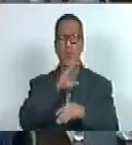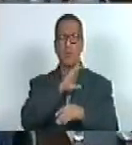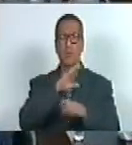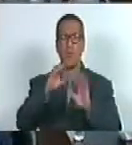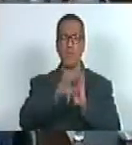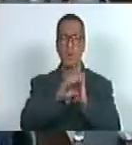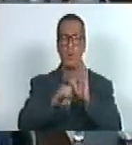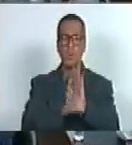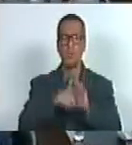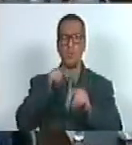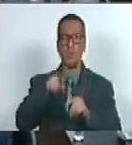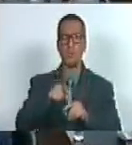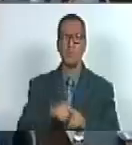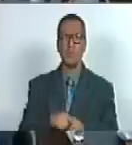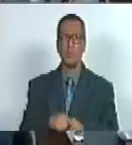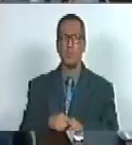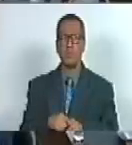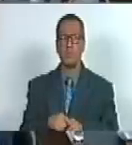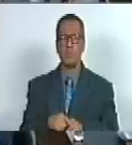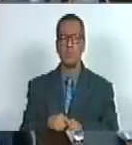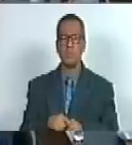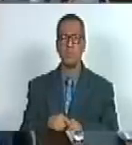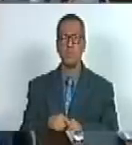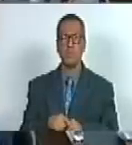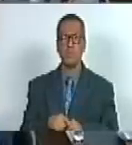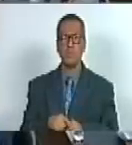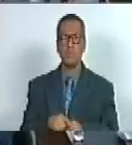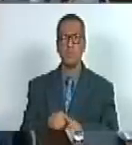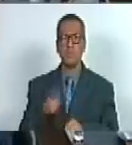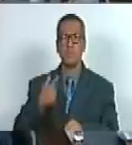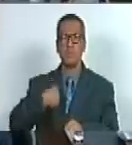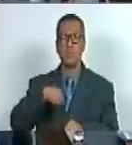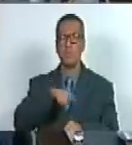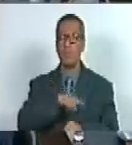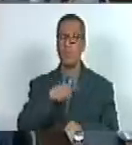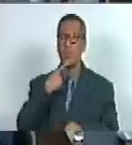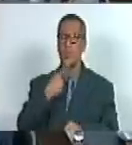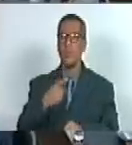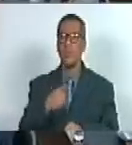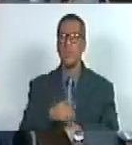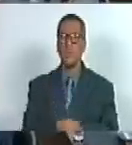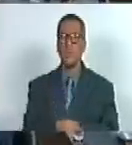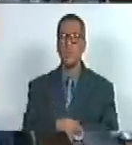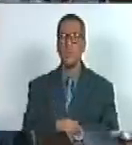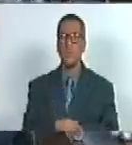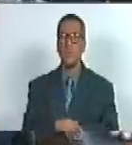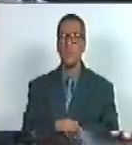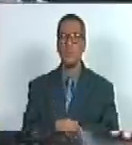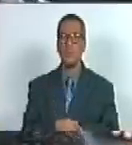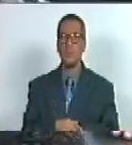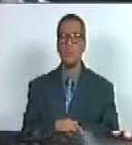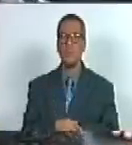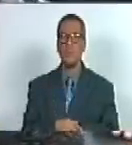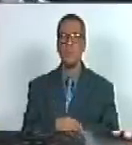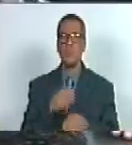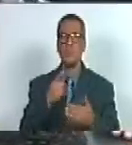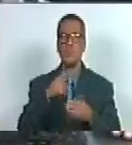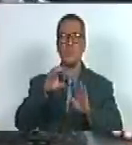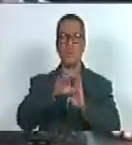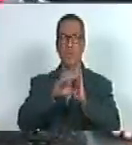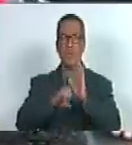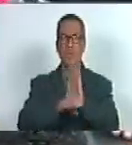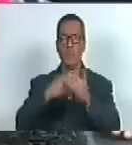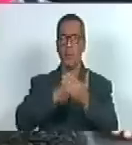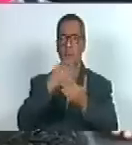simarroneando como decimos nosotros a partir de que en el preámbulo constitucional